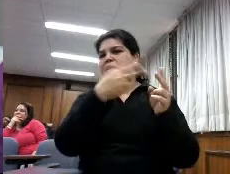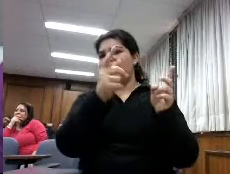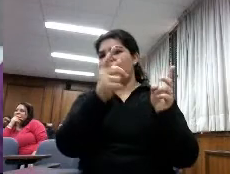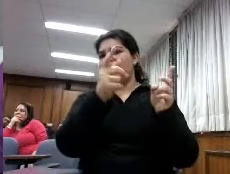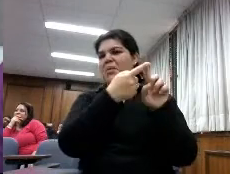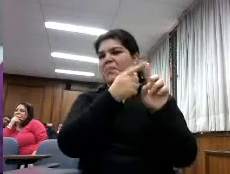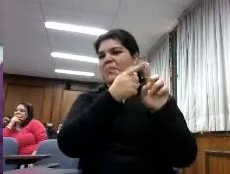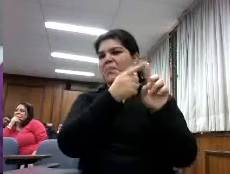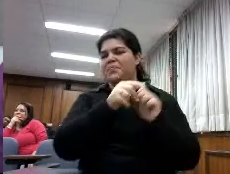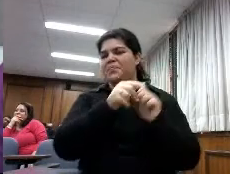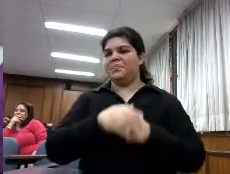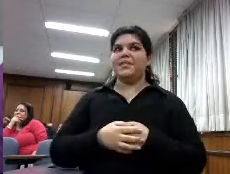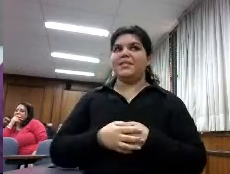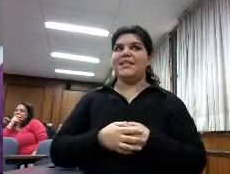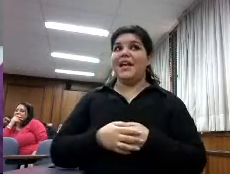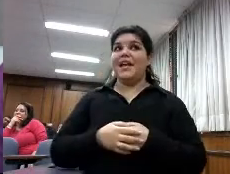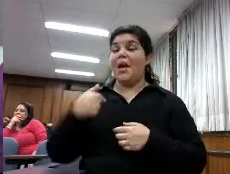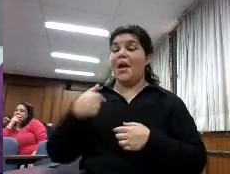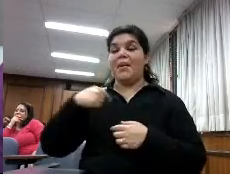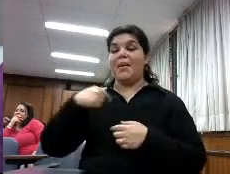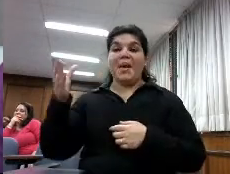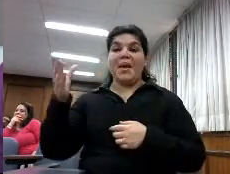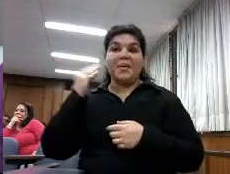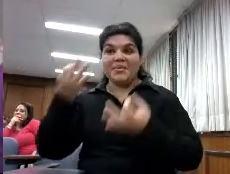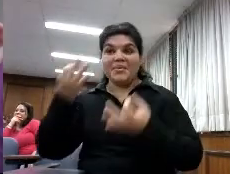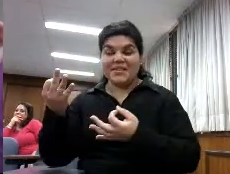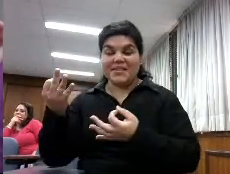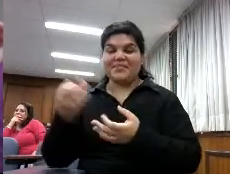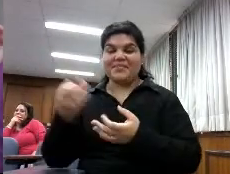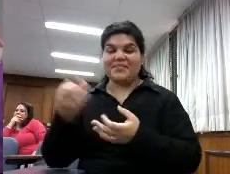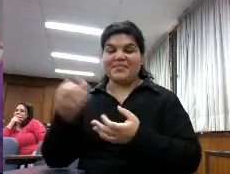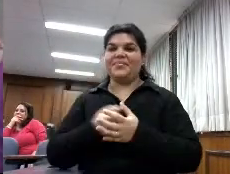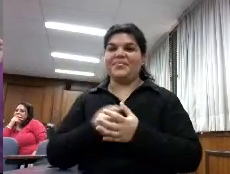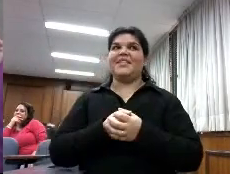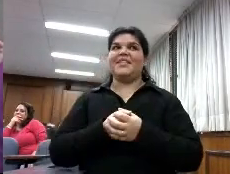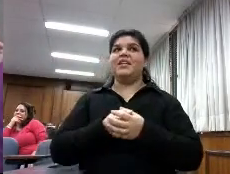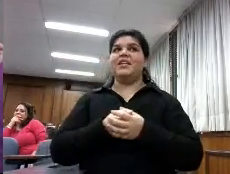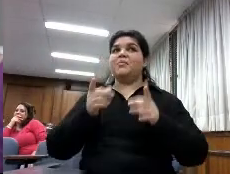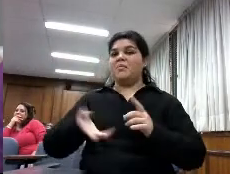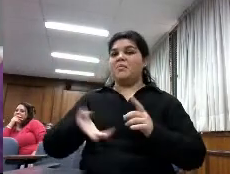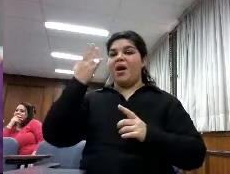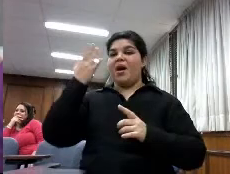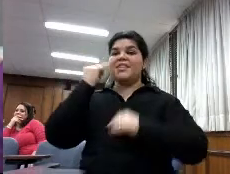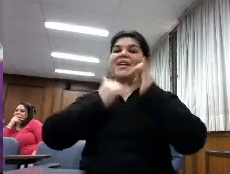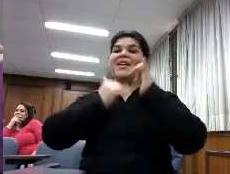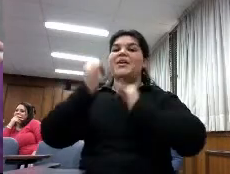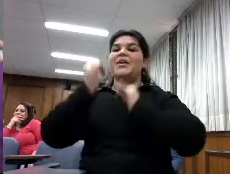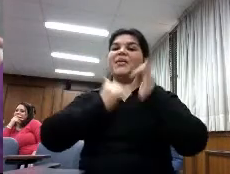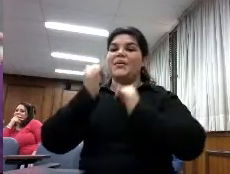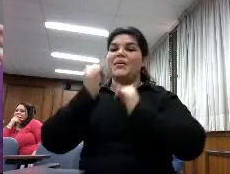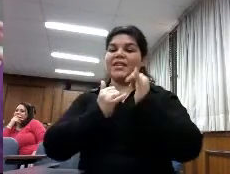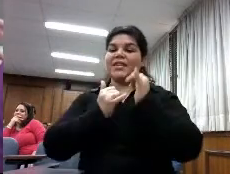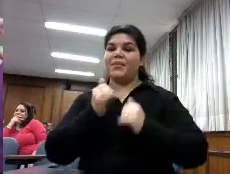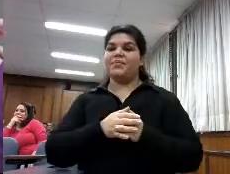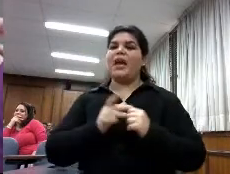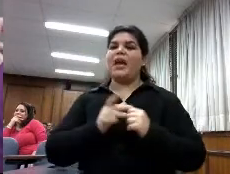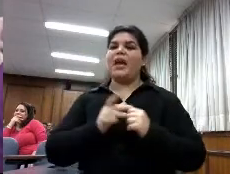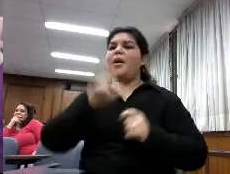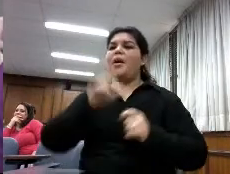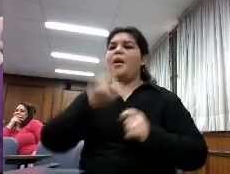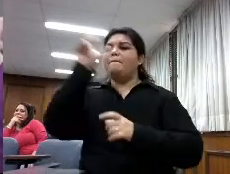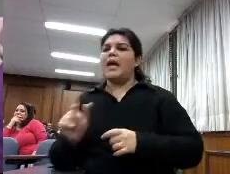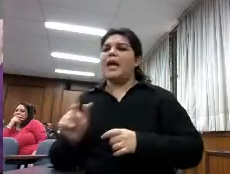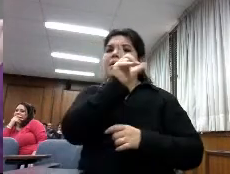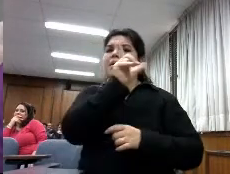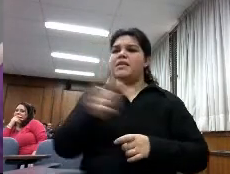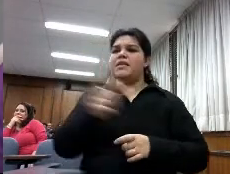bueno a ver si así mejor ¿vale? como os decía la respuesta fue muy distinta entre unos países y otros también porque